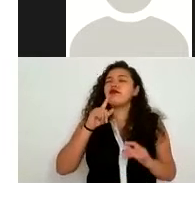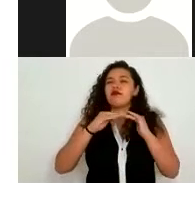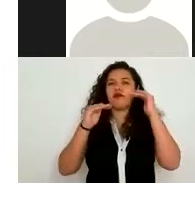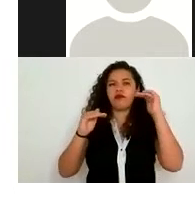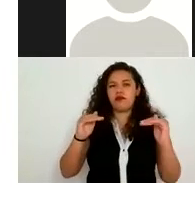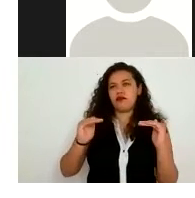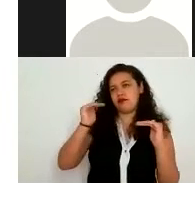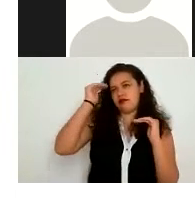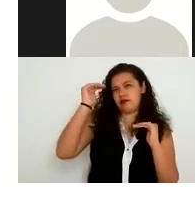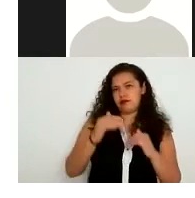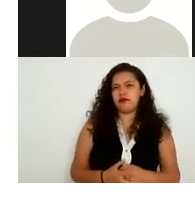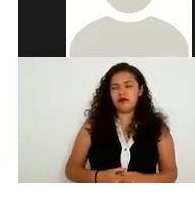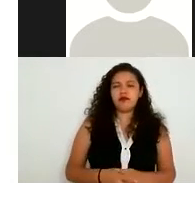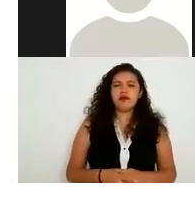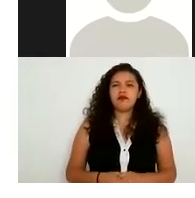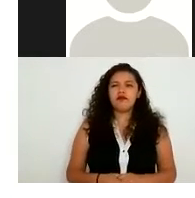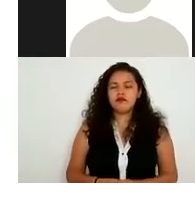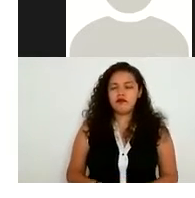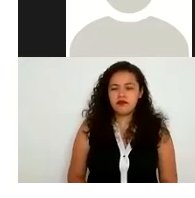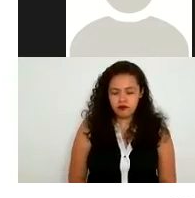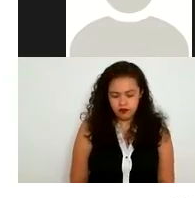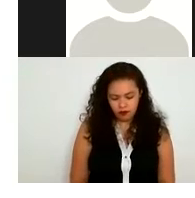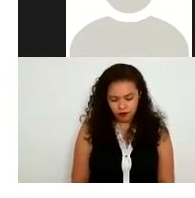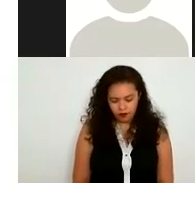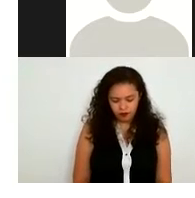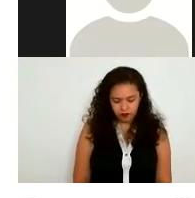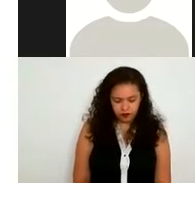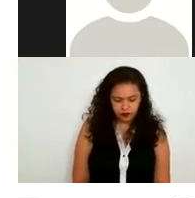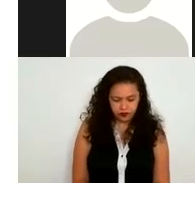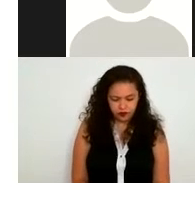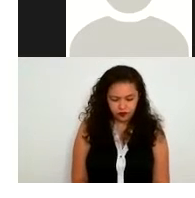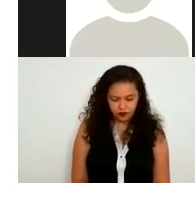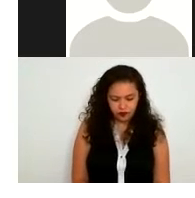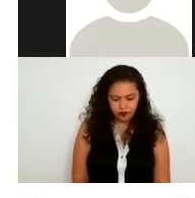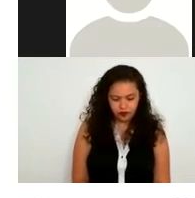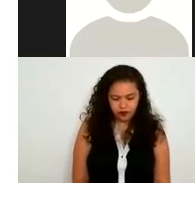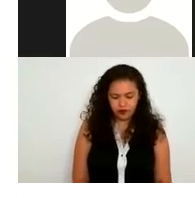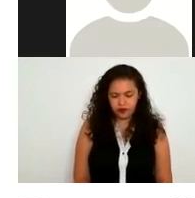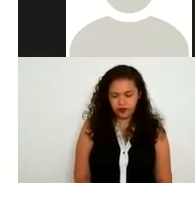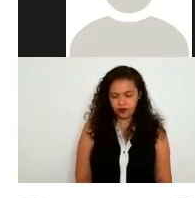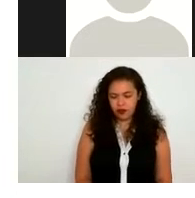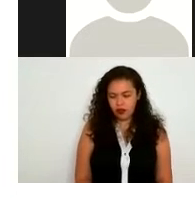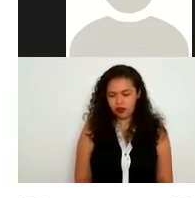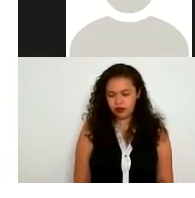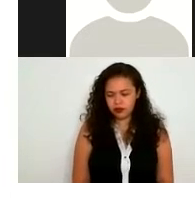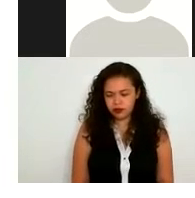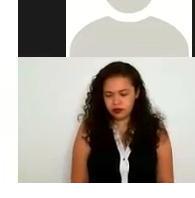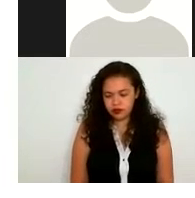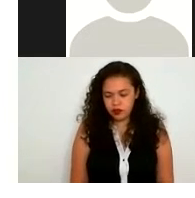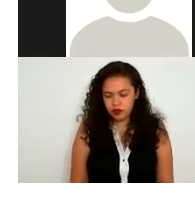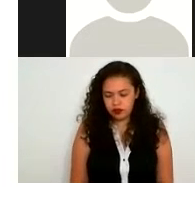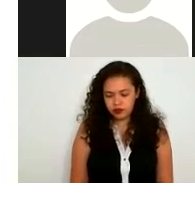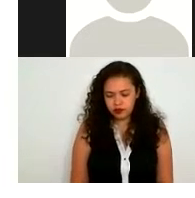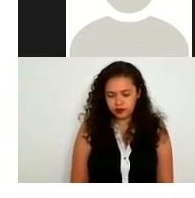asistencia privada hace rato nos comentaba elta que se podrían pedir ciertos